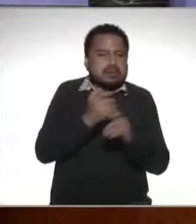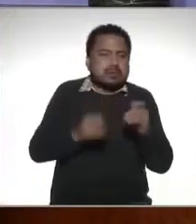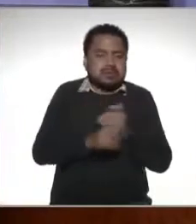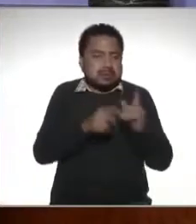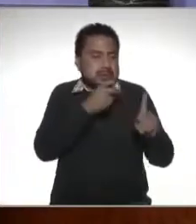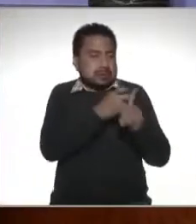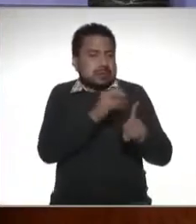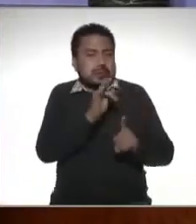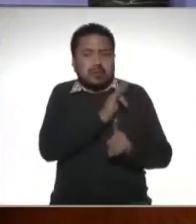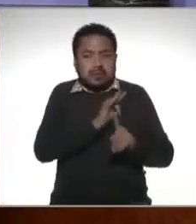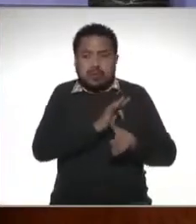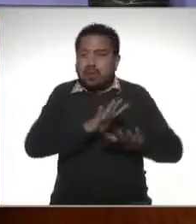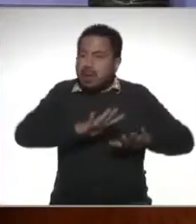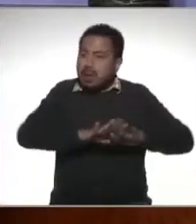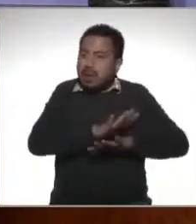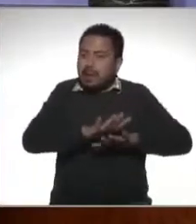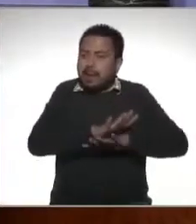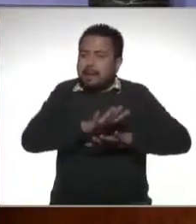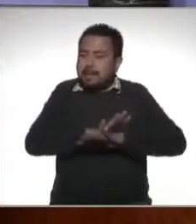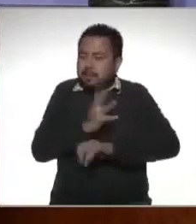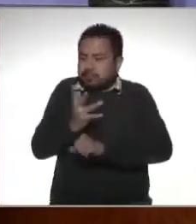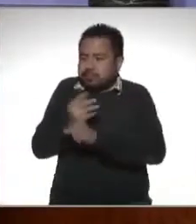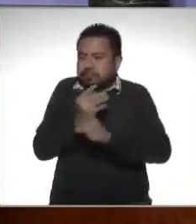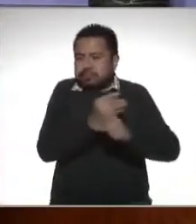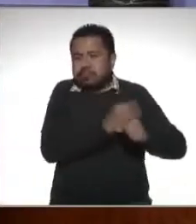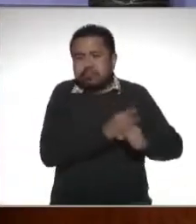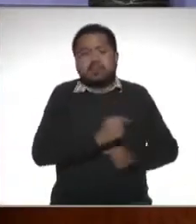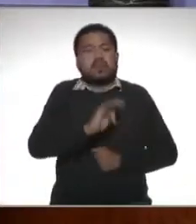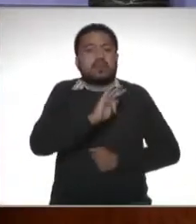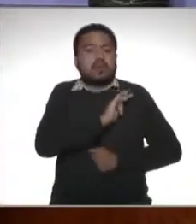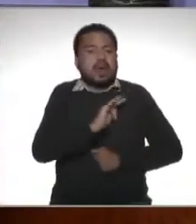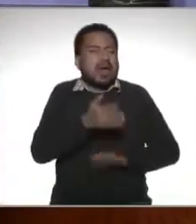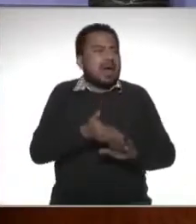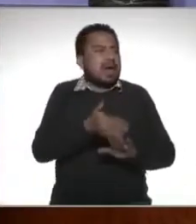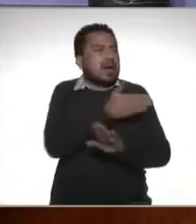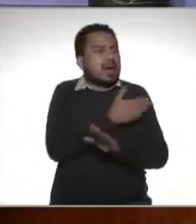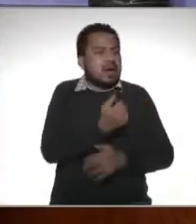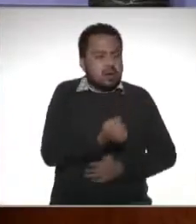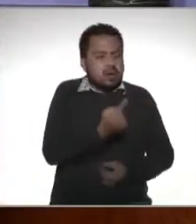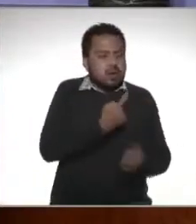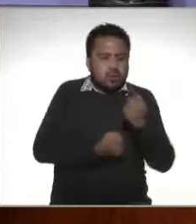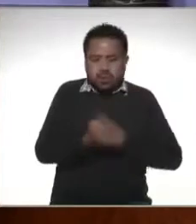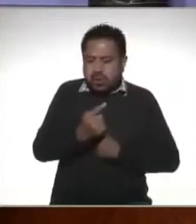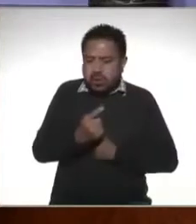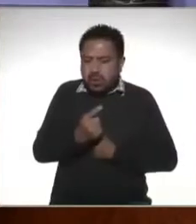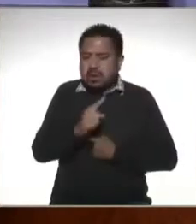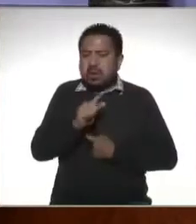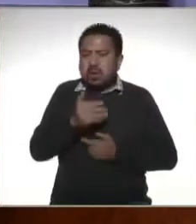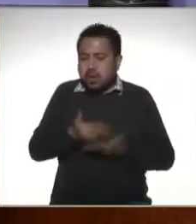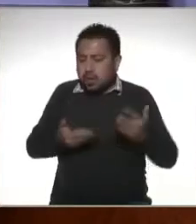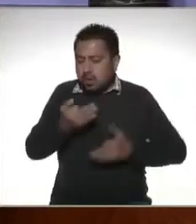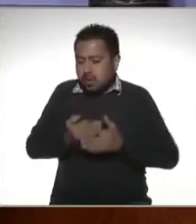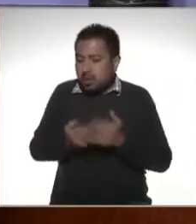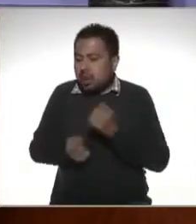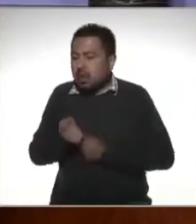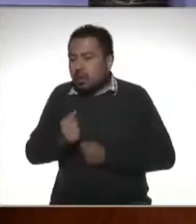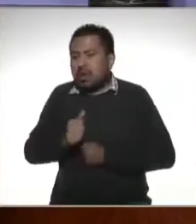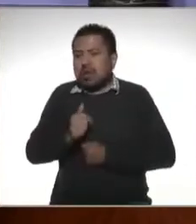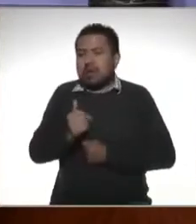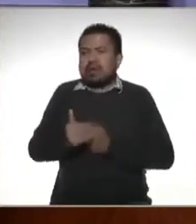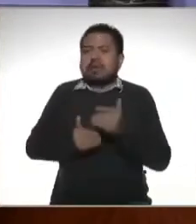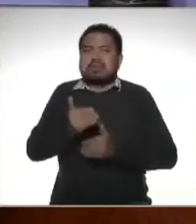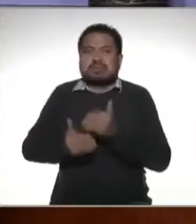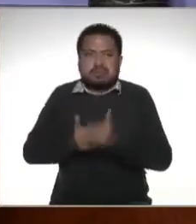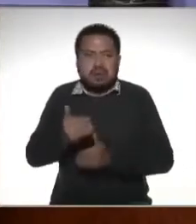regímenes pueden cambiar pueden modificarse pueden antes habían unos ahora hay otros mañana habrán otros pero en